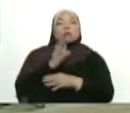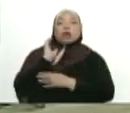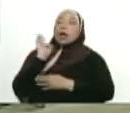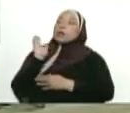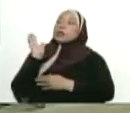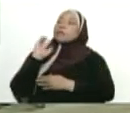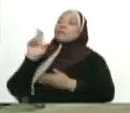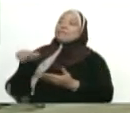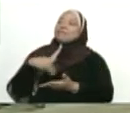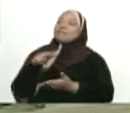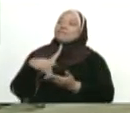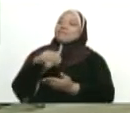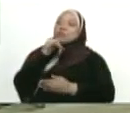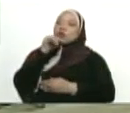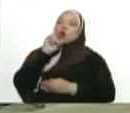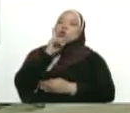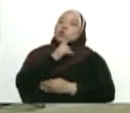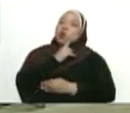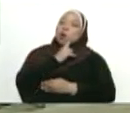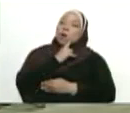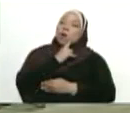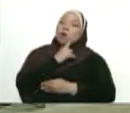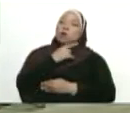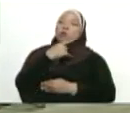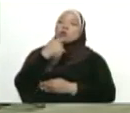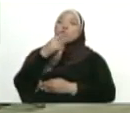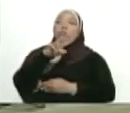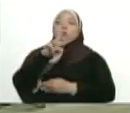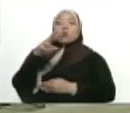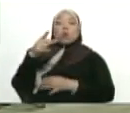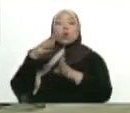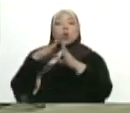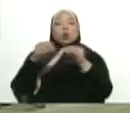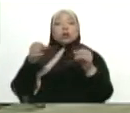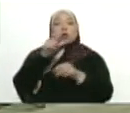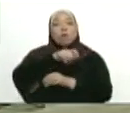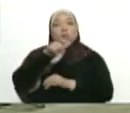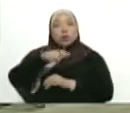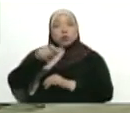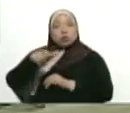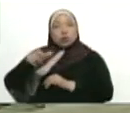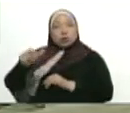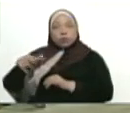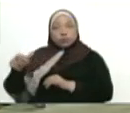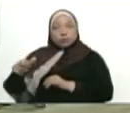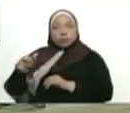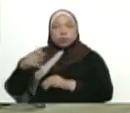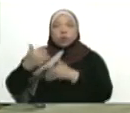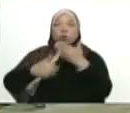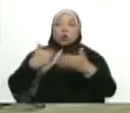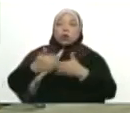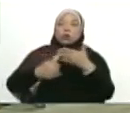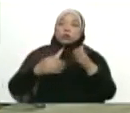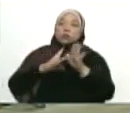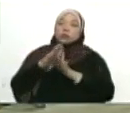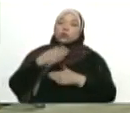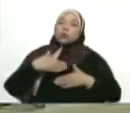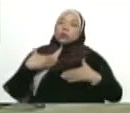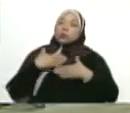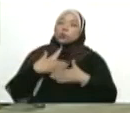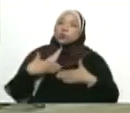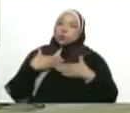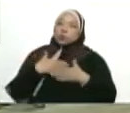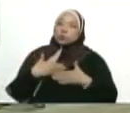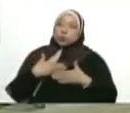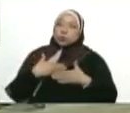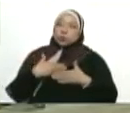la Asamblea Nacional el nombre de cada uno de los ciudadanos y ciudadanas que avancen satisfactoriamente